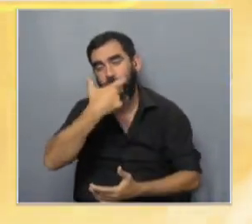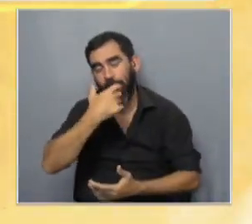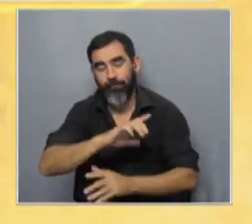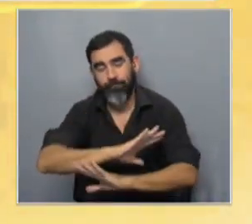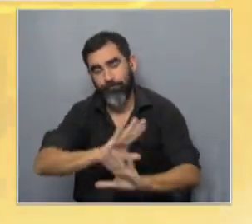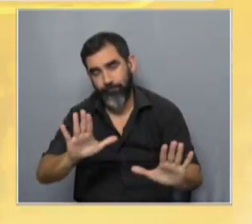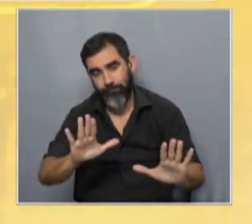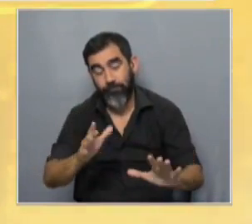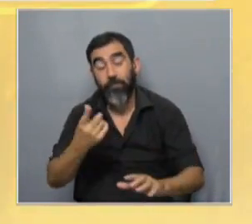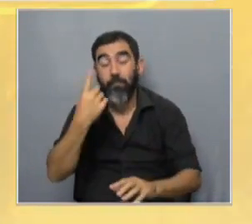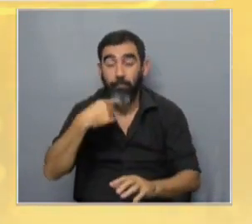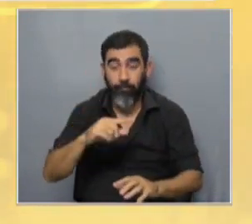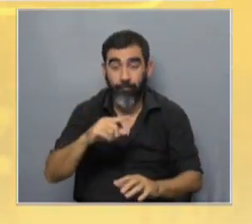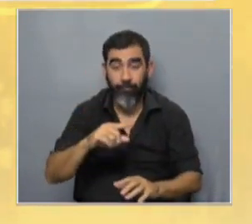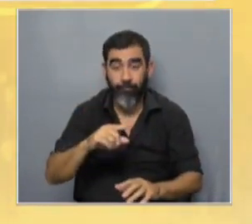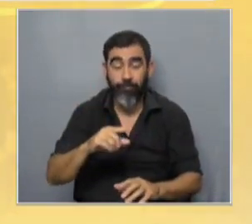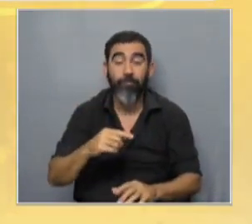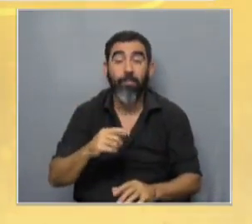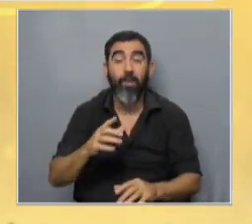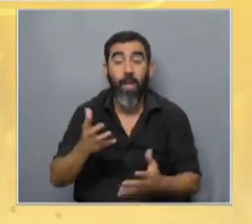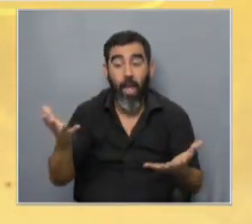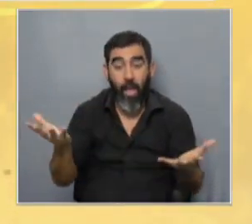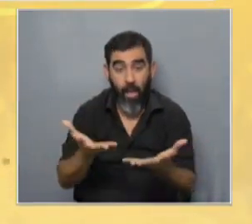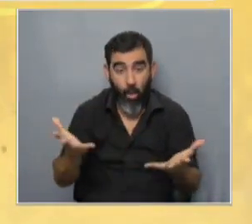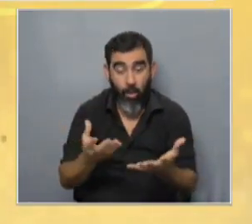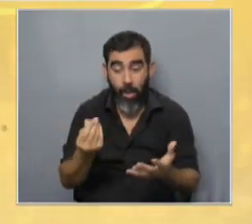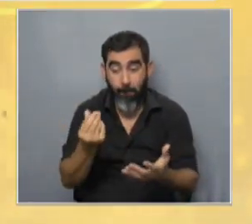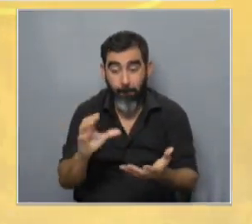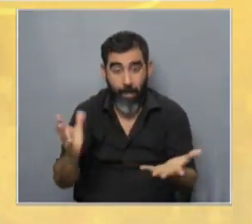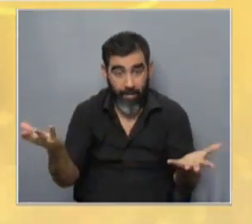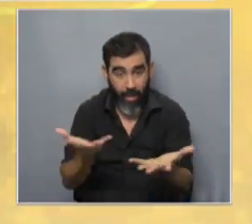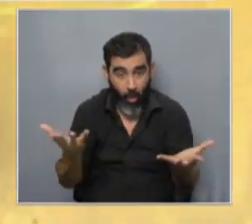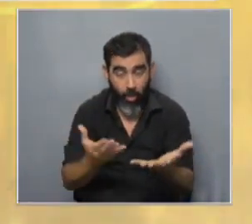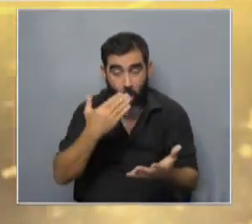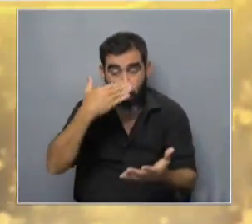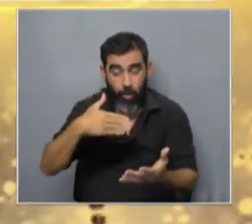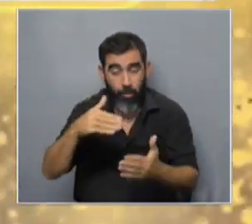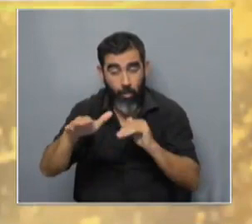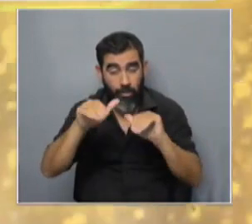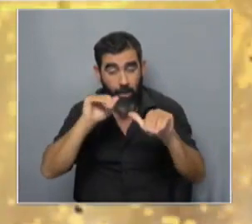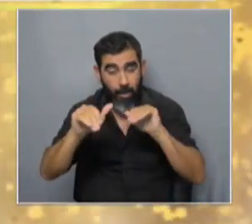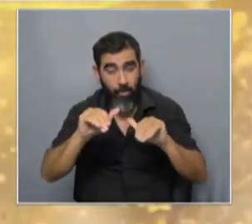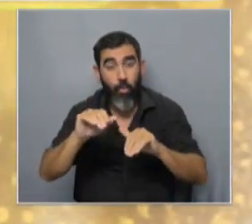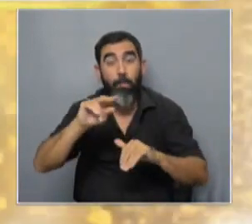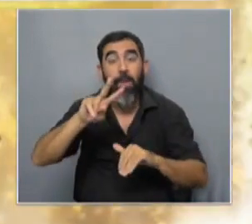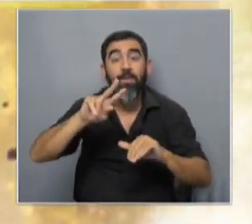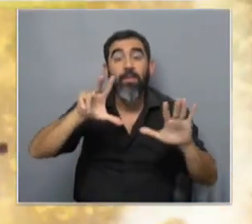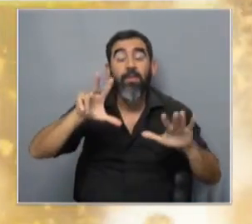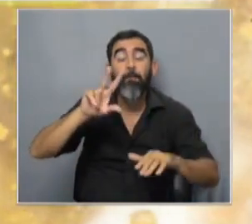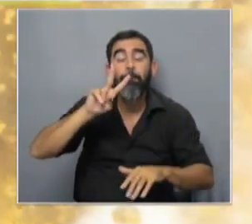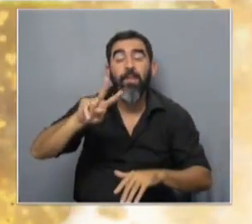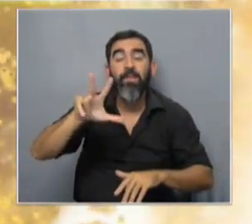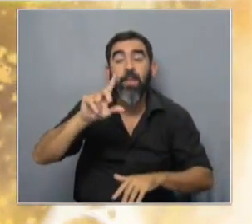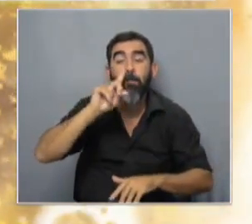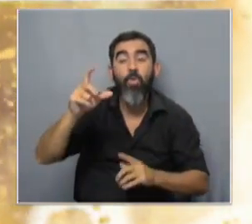de la risa pero si lo llevamos hoy en día a los montos actuales de los últimos llamados eso ha bajado a 23 mil dólares